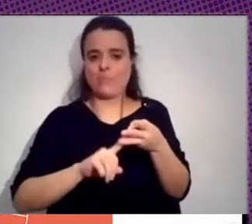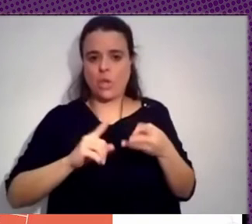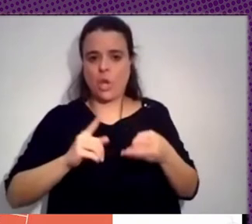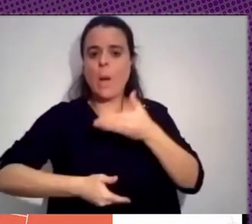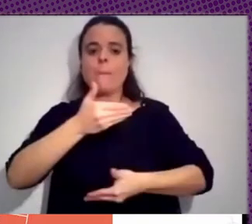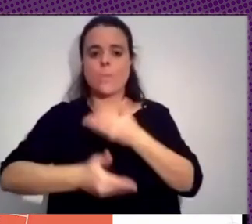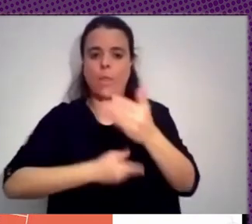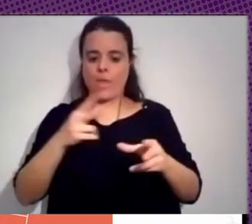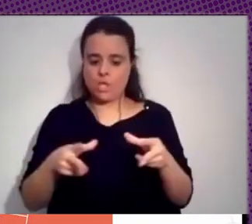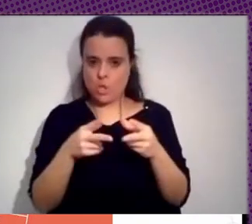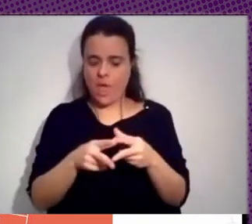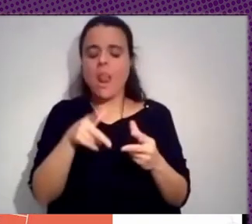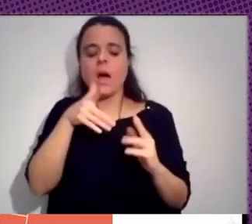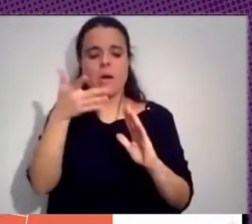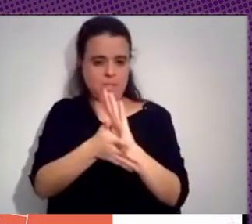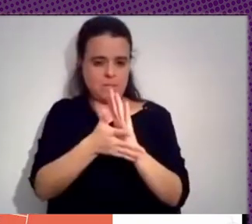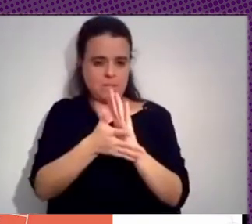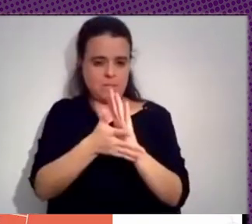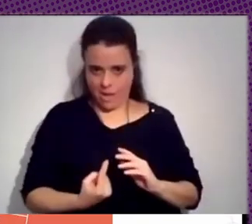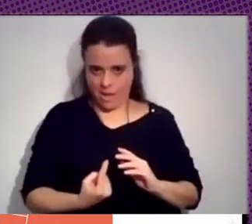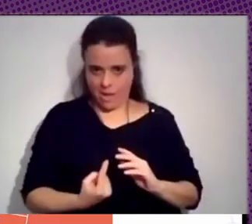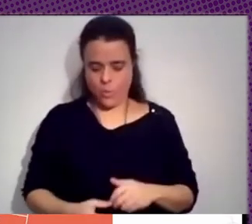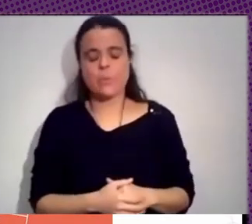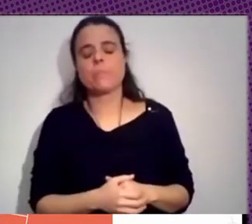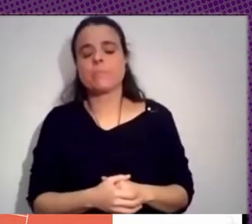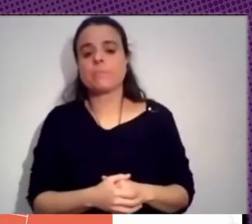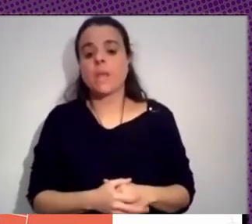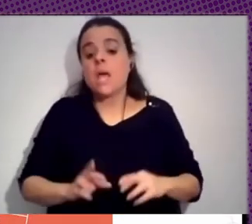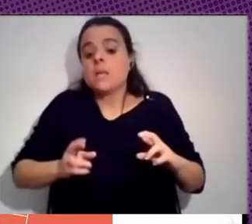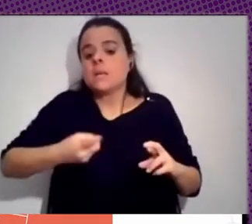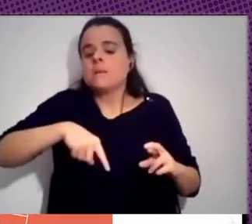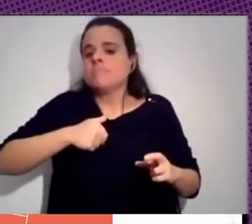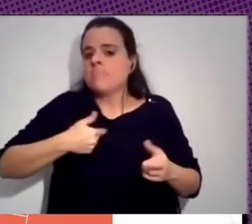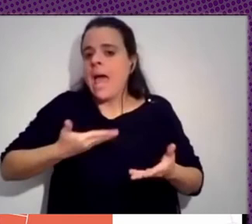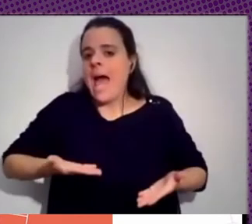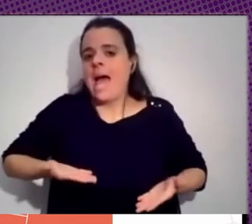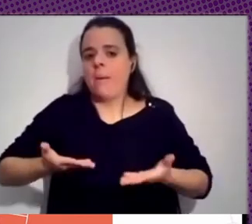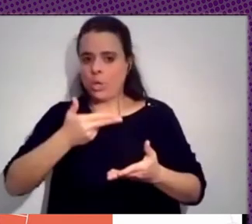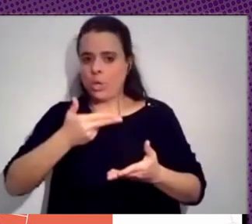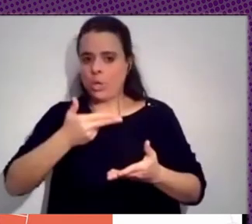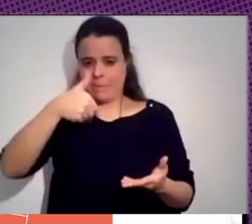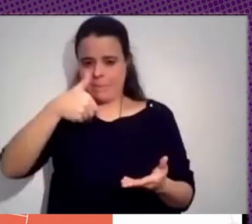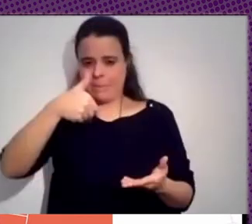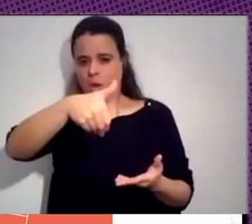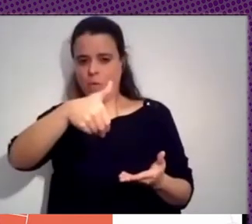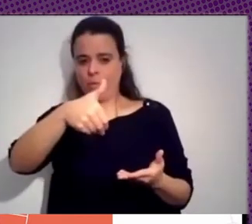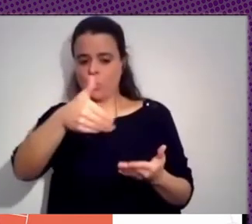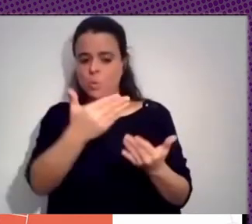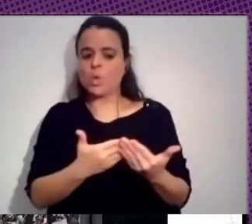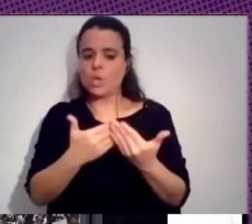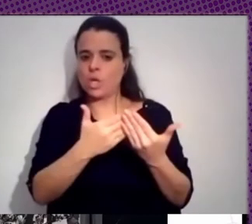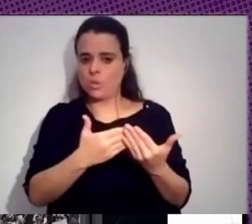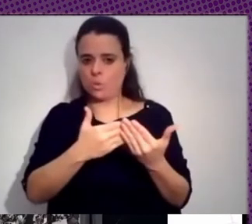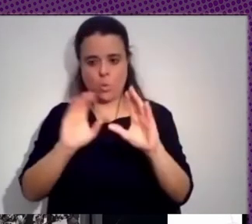cada una de las dimensiones y espero que sea un aporte interesante para futuros estudios de otros grupos de investigación